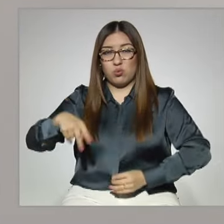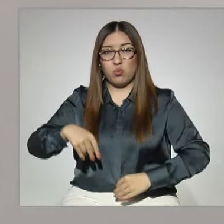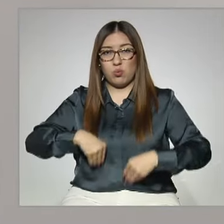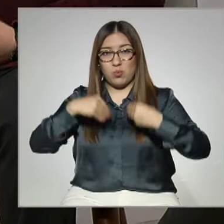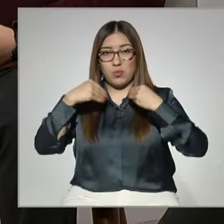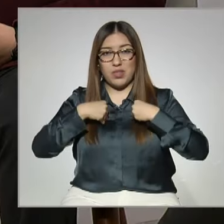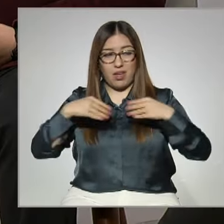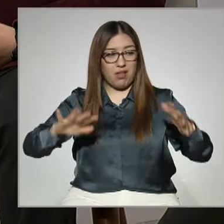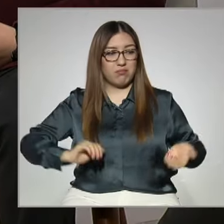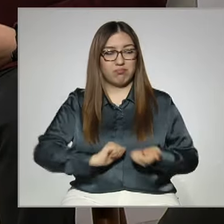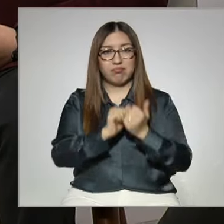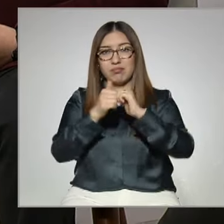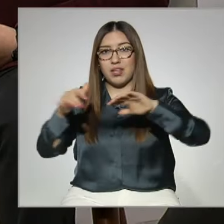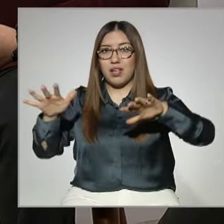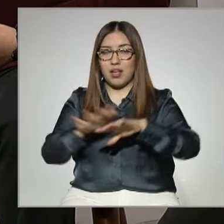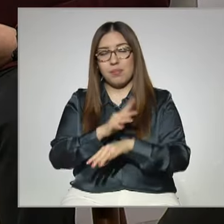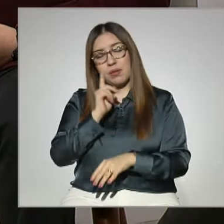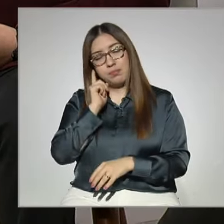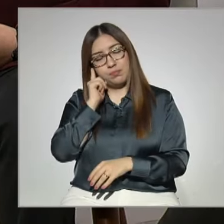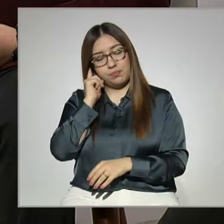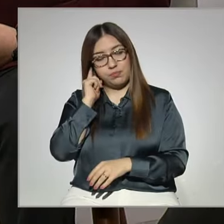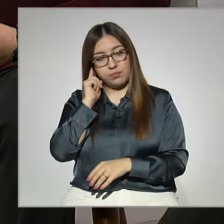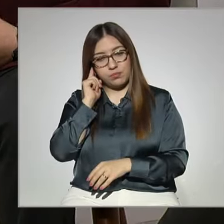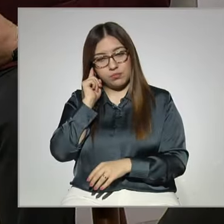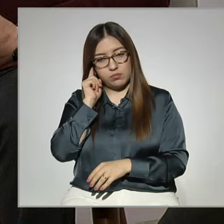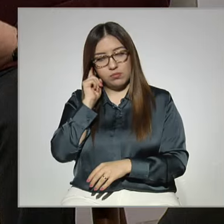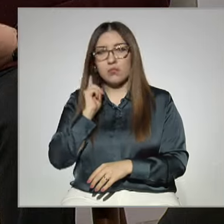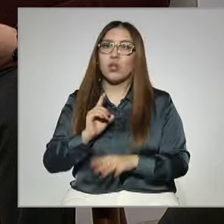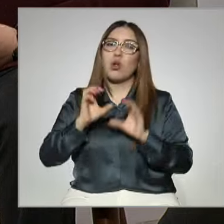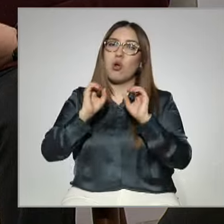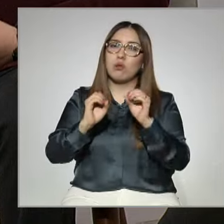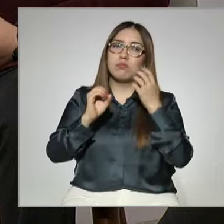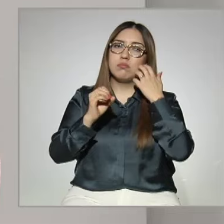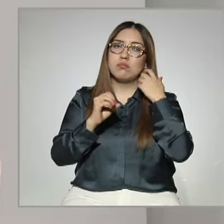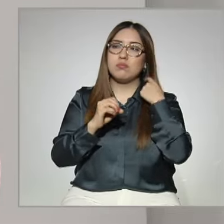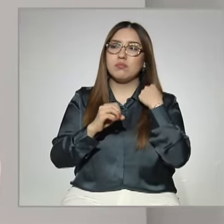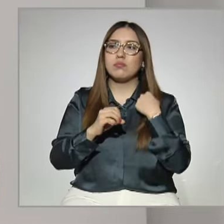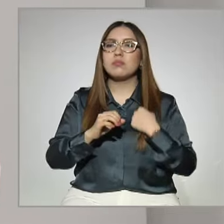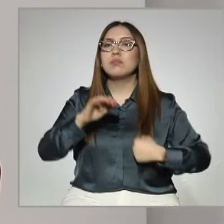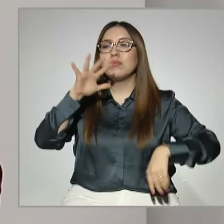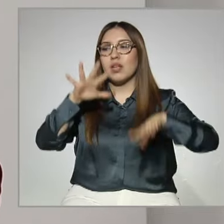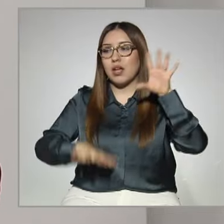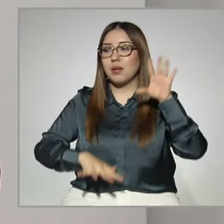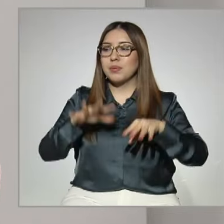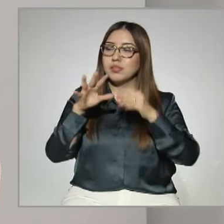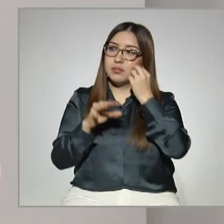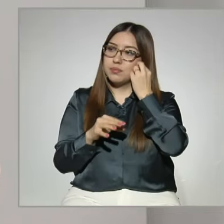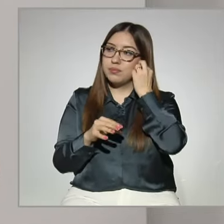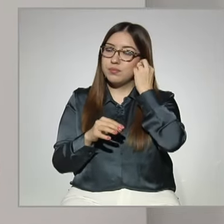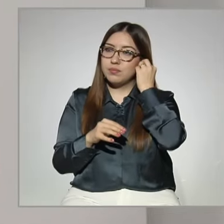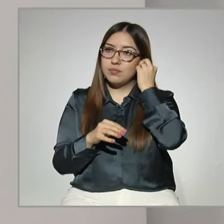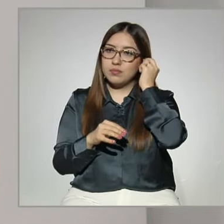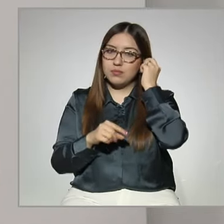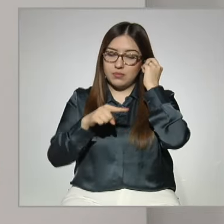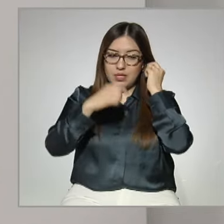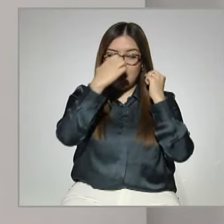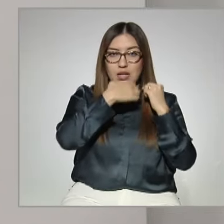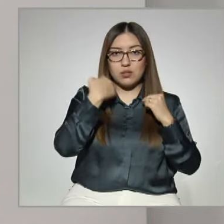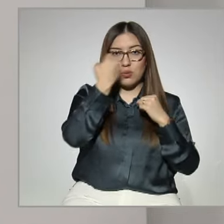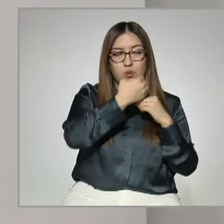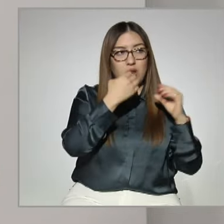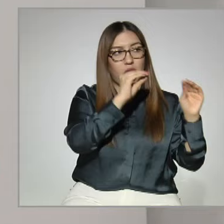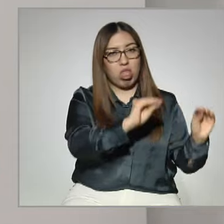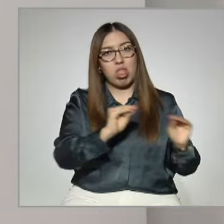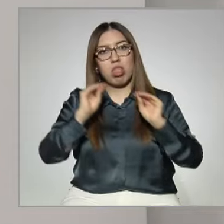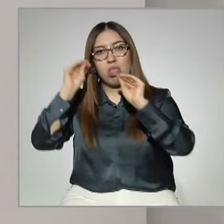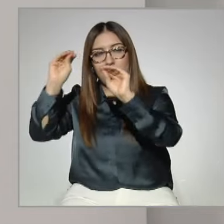su situación de vida. Otras es por cuestiones de migración, tienen que moverse, cambiarse, entonces dejan la escuela que tenían de origen,